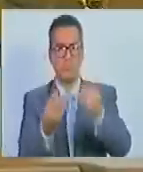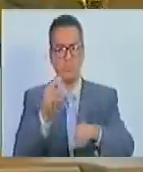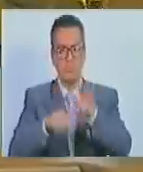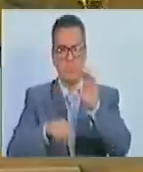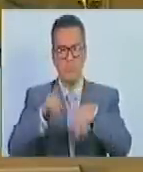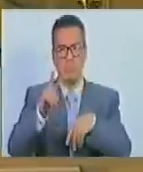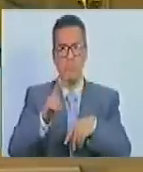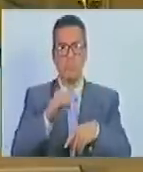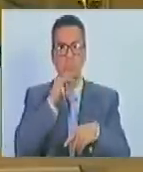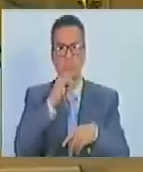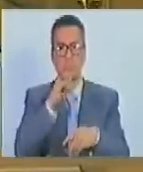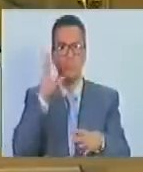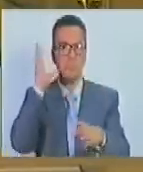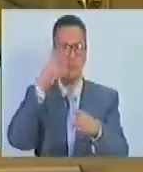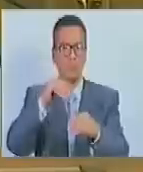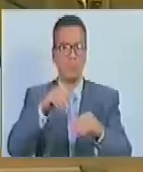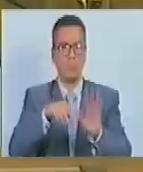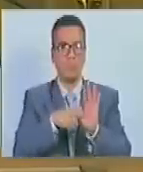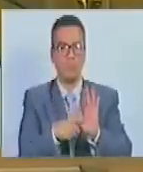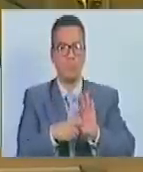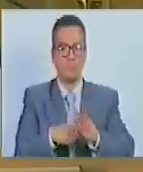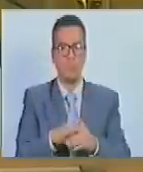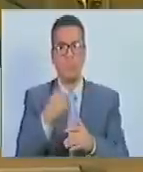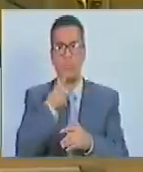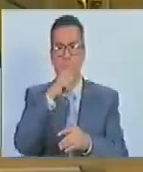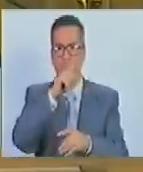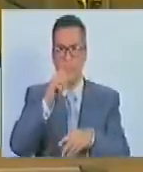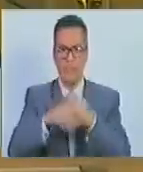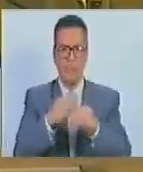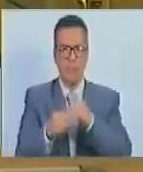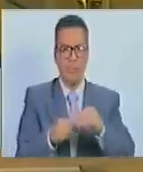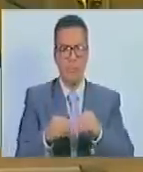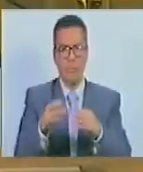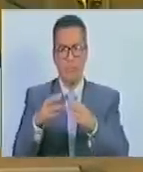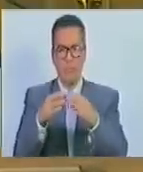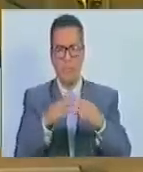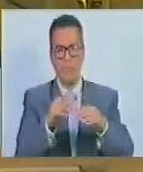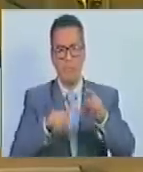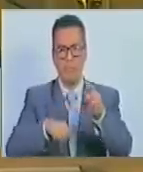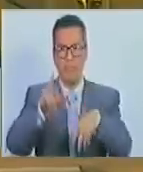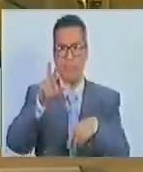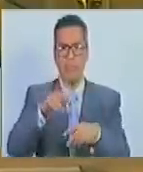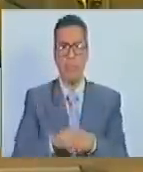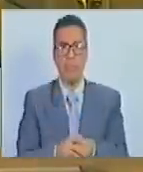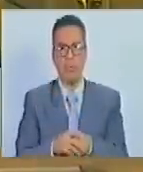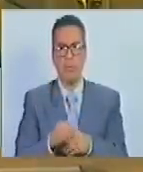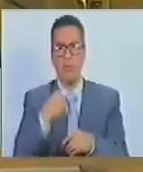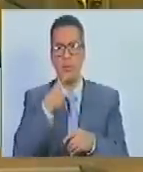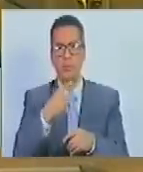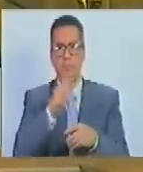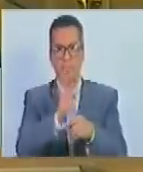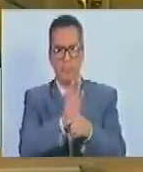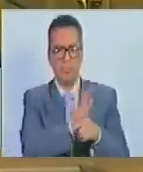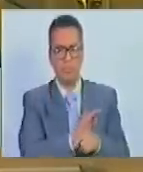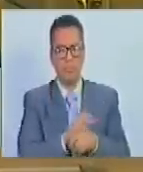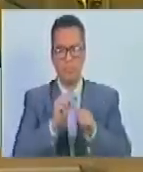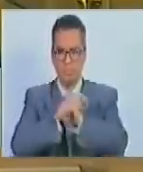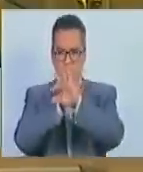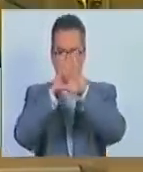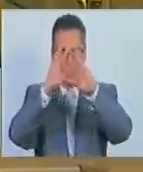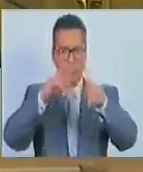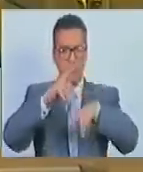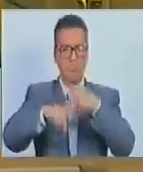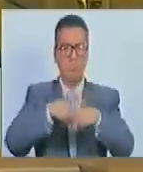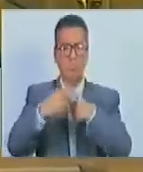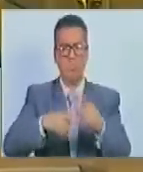Doce, informar los resultados de las consultas realizadas en la comunidad. Trece, velar por la seguridad y transparencia de los